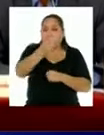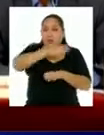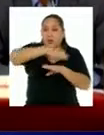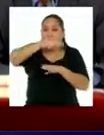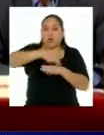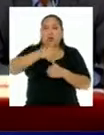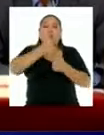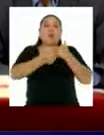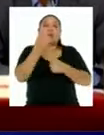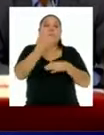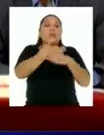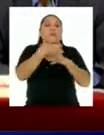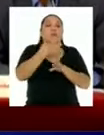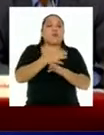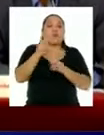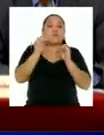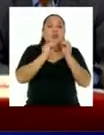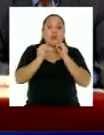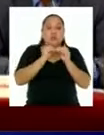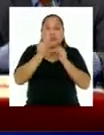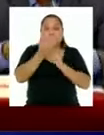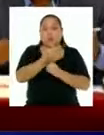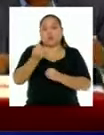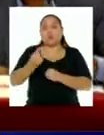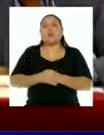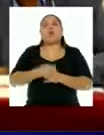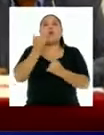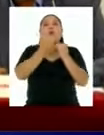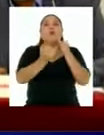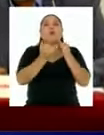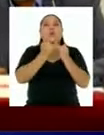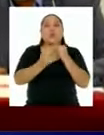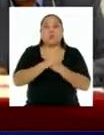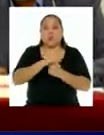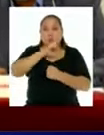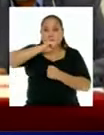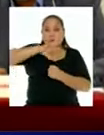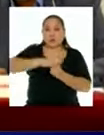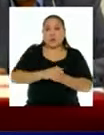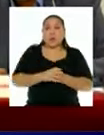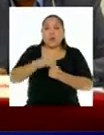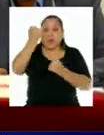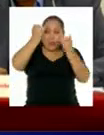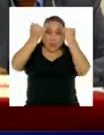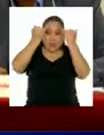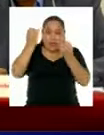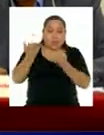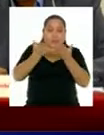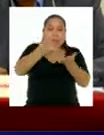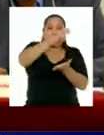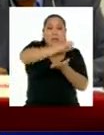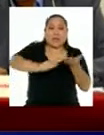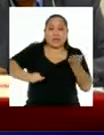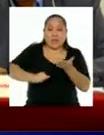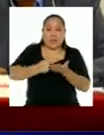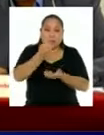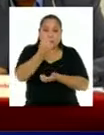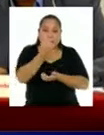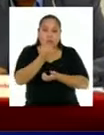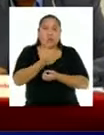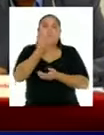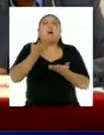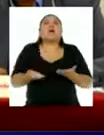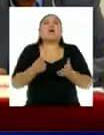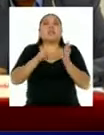tomar en las regiones? Y sobre lo último que acaba de mencionar de la FP, la propuesta que están dando del retiro facultativo, ¿a qué se